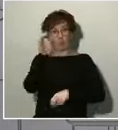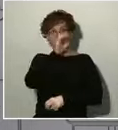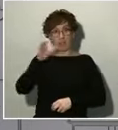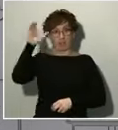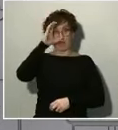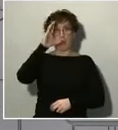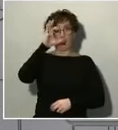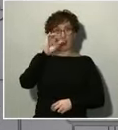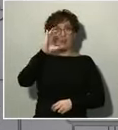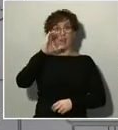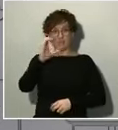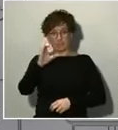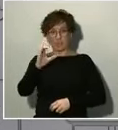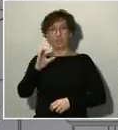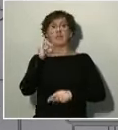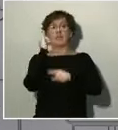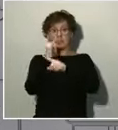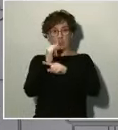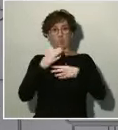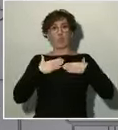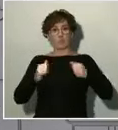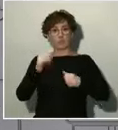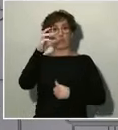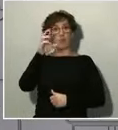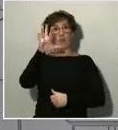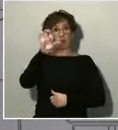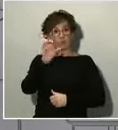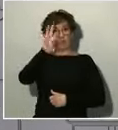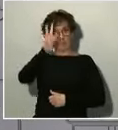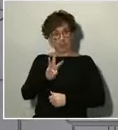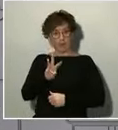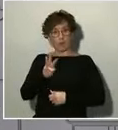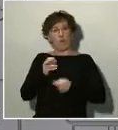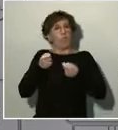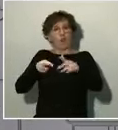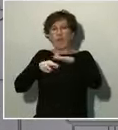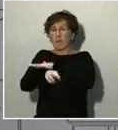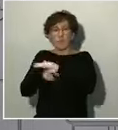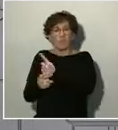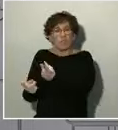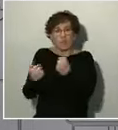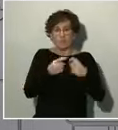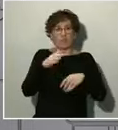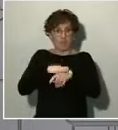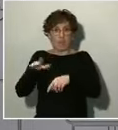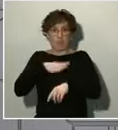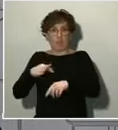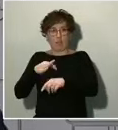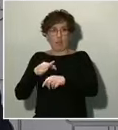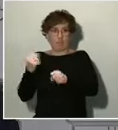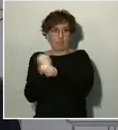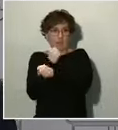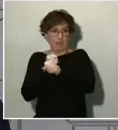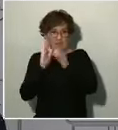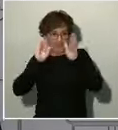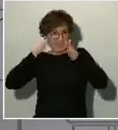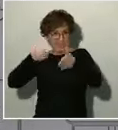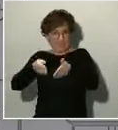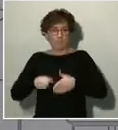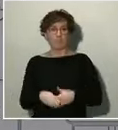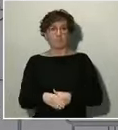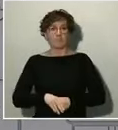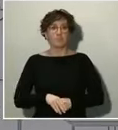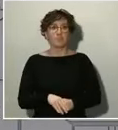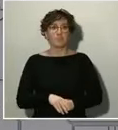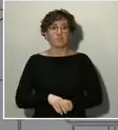de Salud Carlos III de los recursos precisos para hacer frente a esta emergencia sanitaria. Hasta aquí las